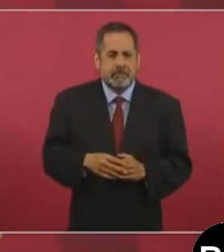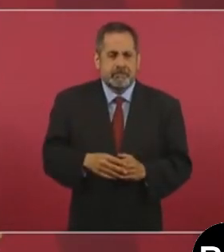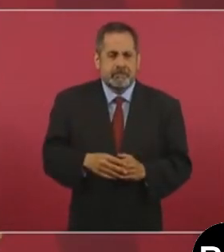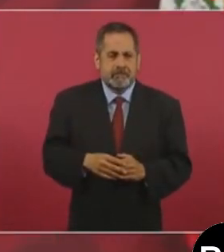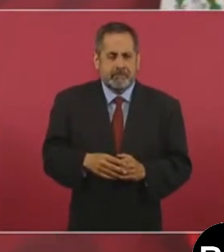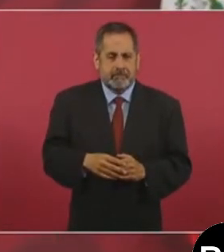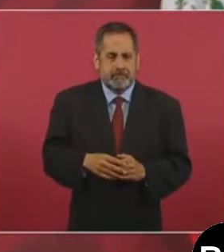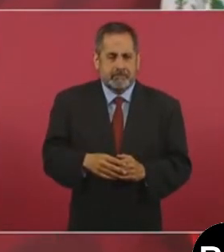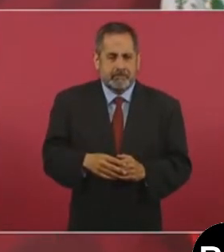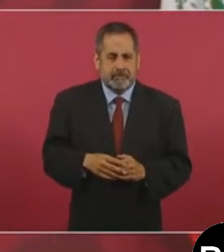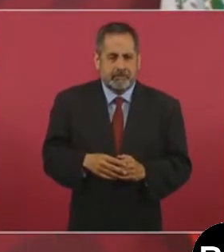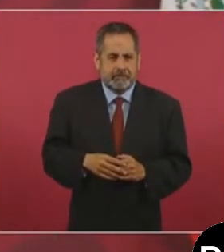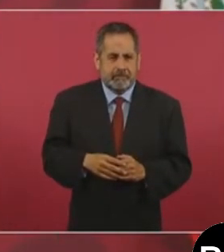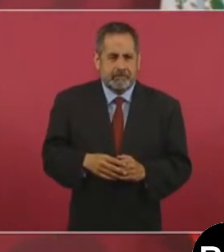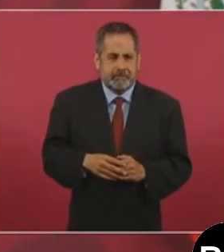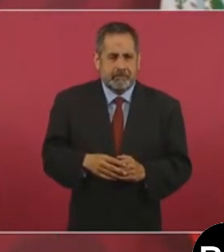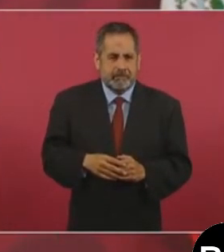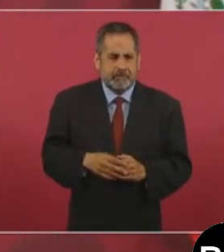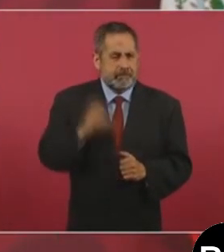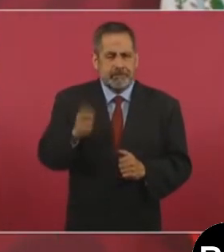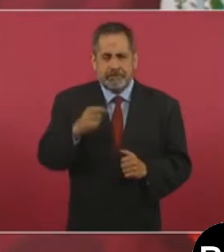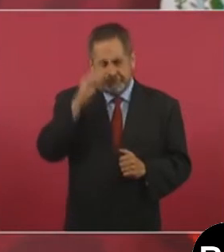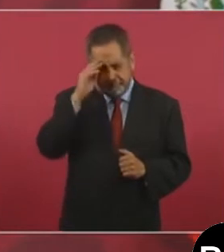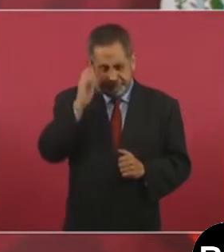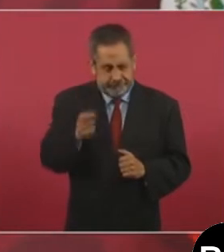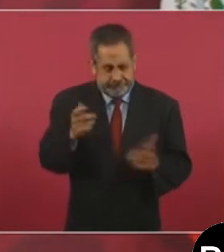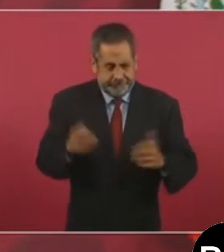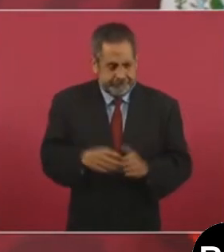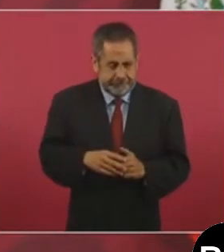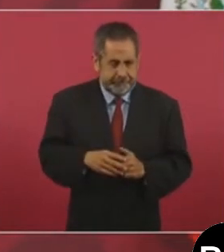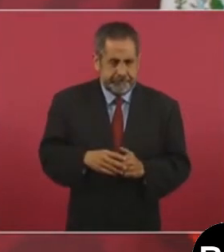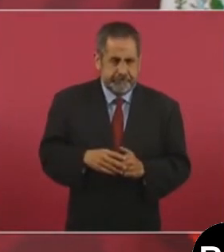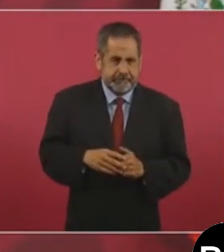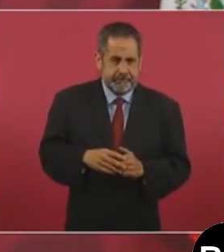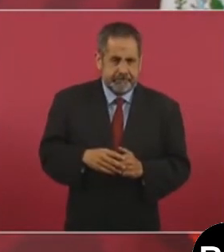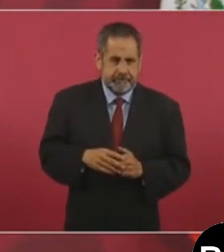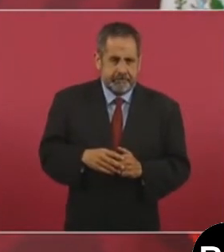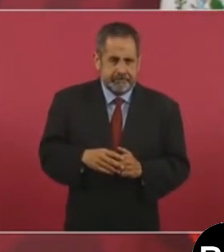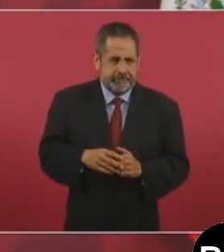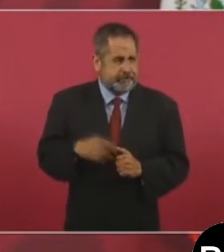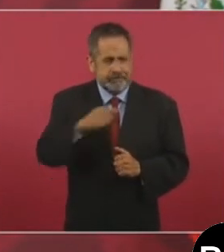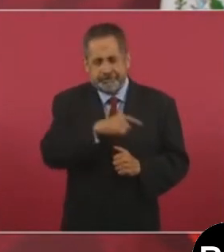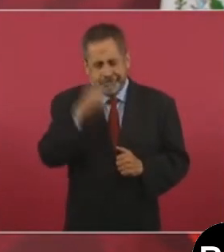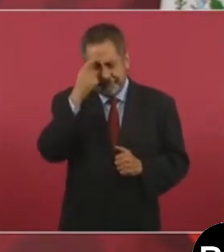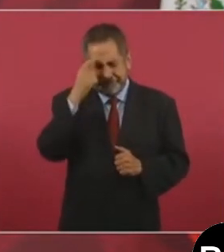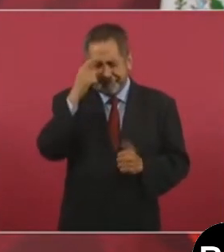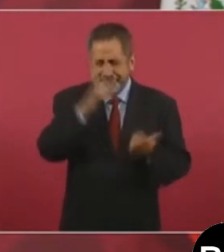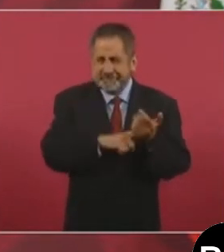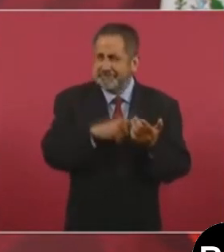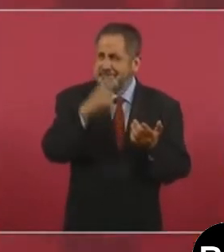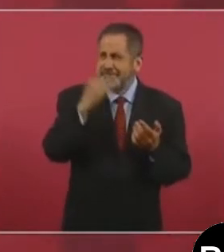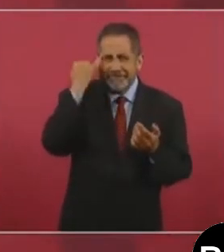Imagínense qué racionalidad política